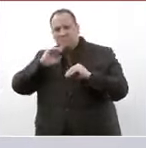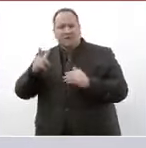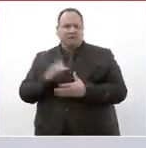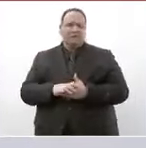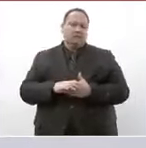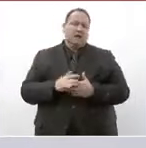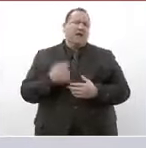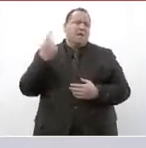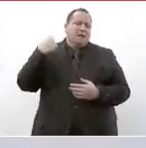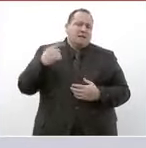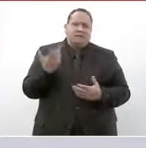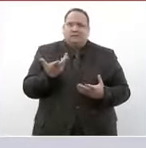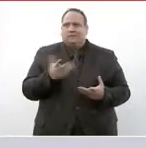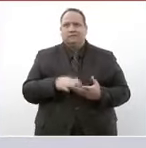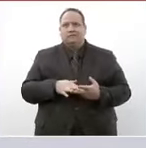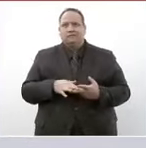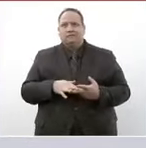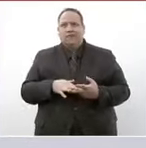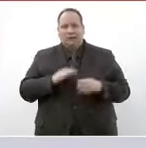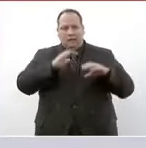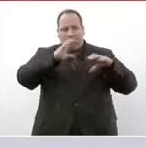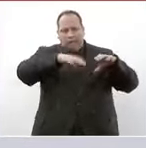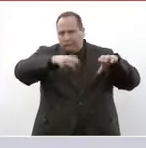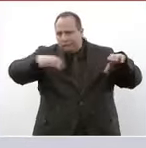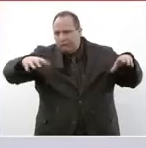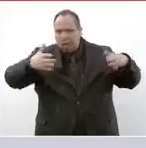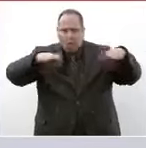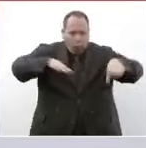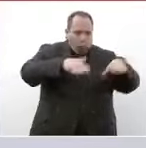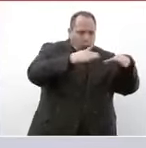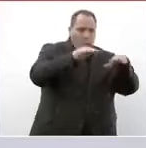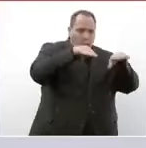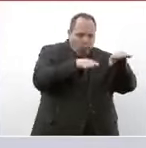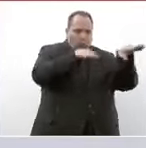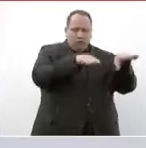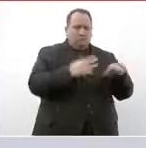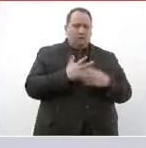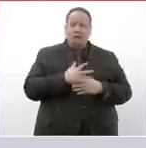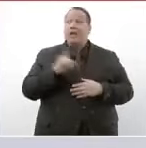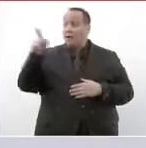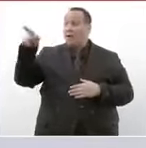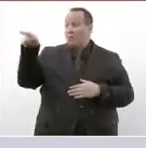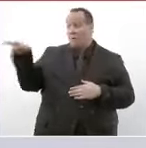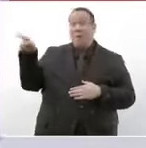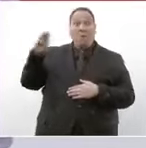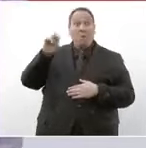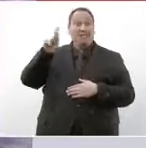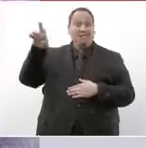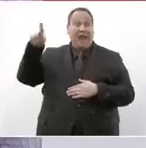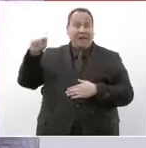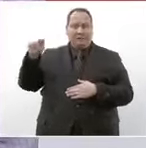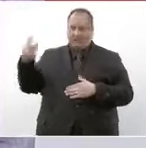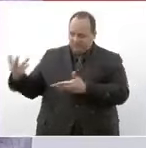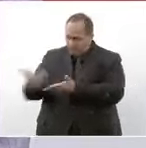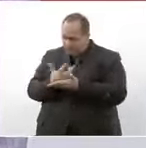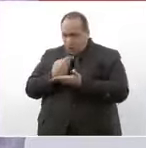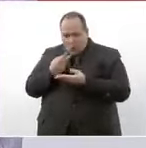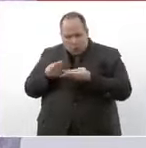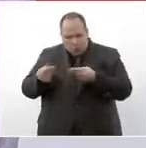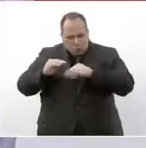que no haya tantos baches aquí Montserrat se va a tener que aplicar en eso